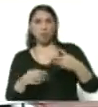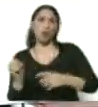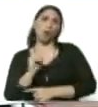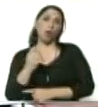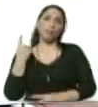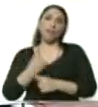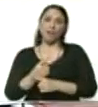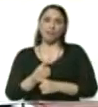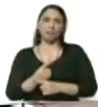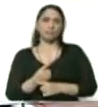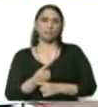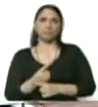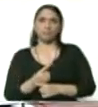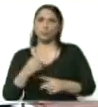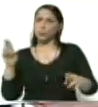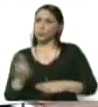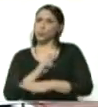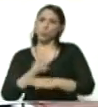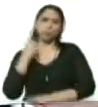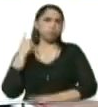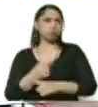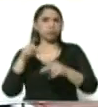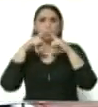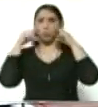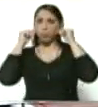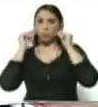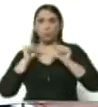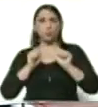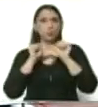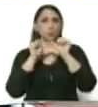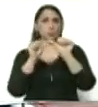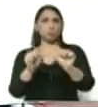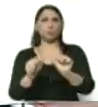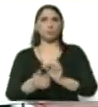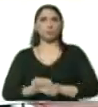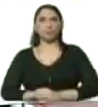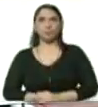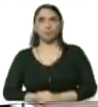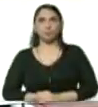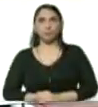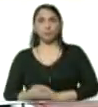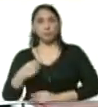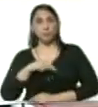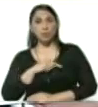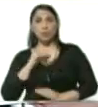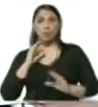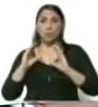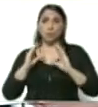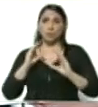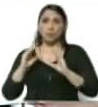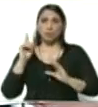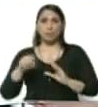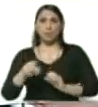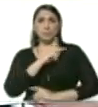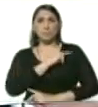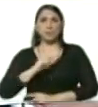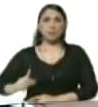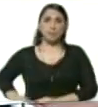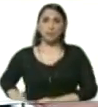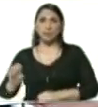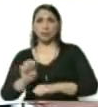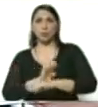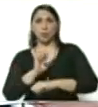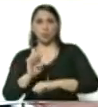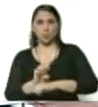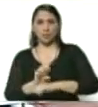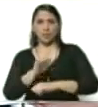debe obligatoriamente, el uso de la mascarilla debe preservarse y mantenerse. Hemos estado conversando, tanto con el vicepresidente de Economía,